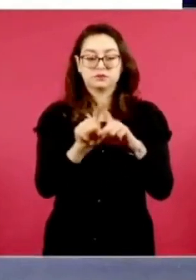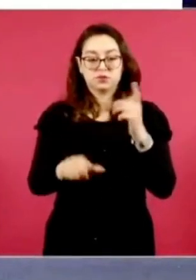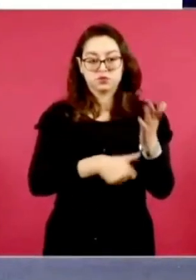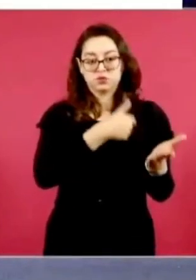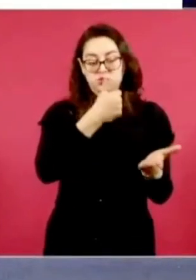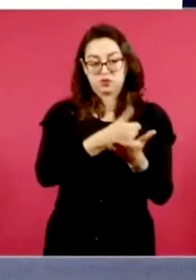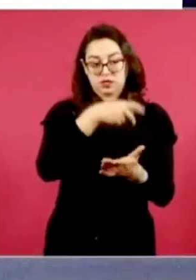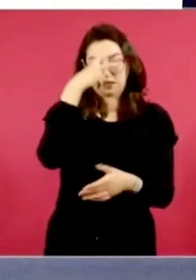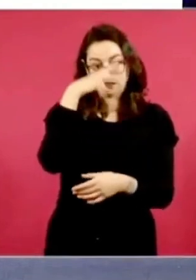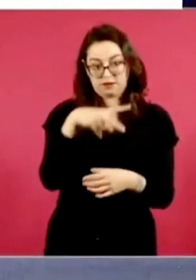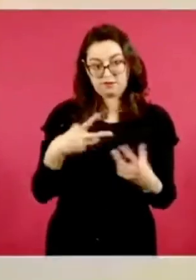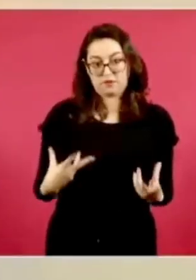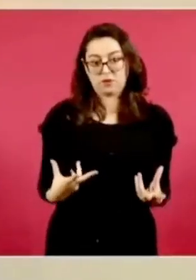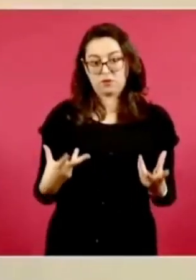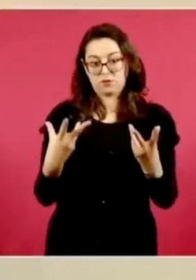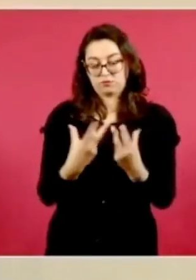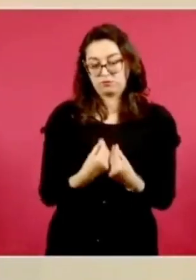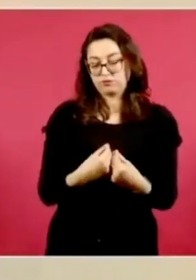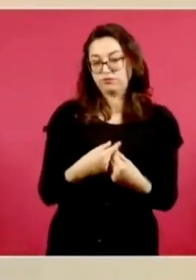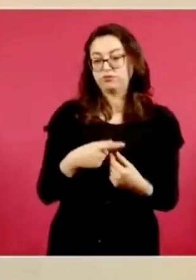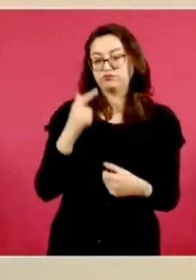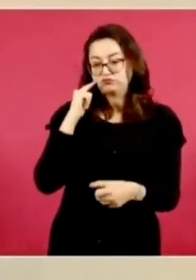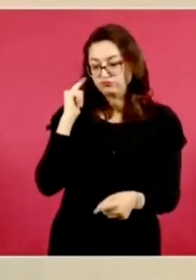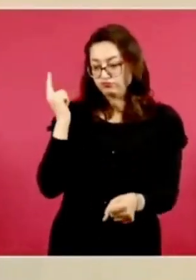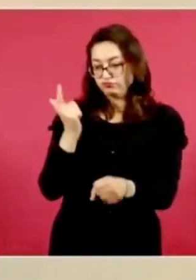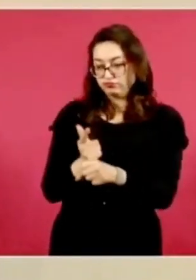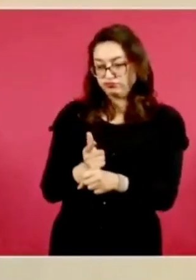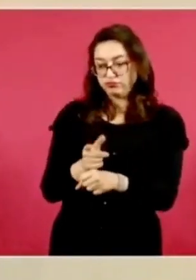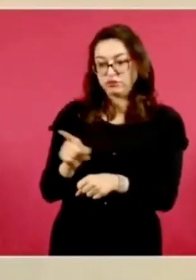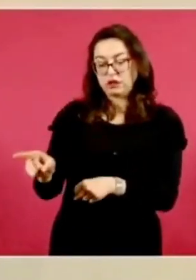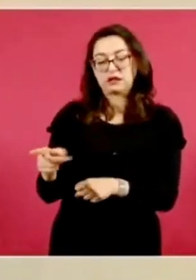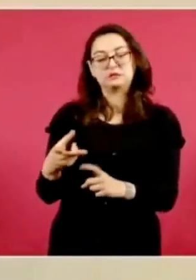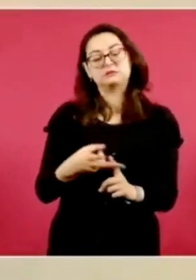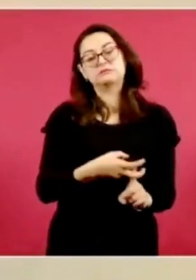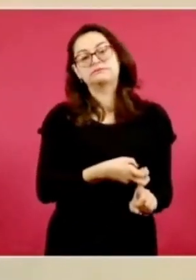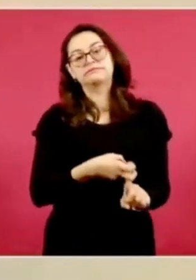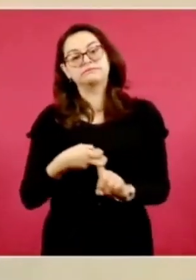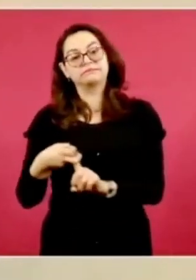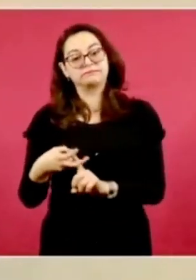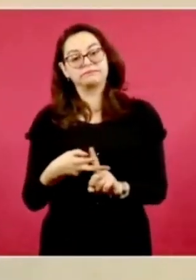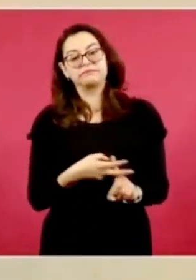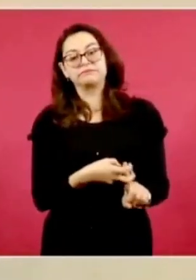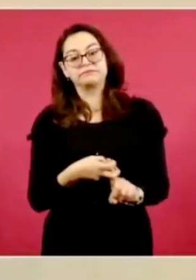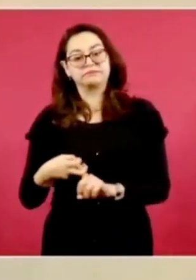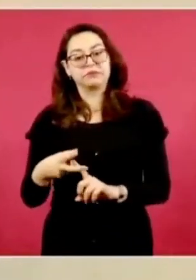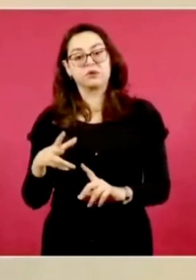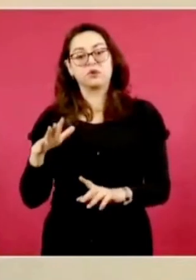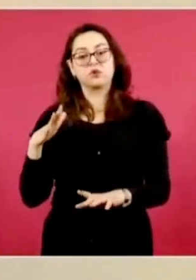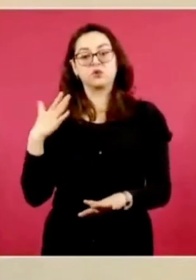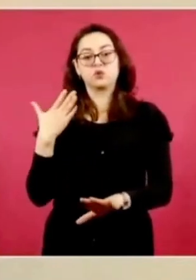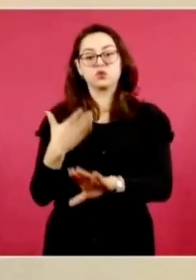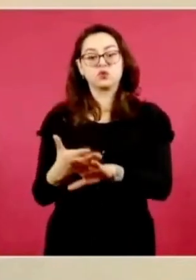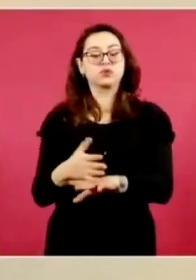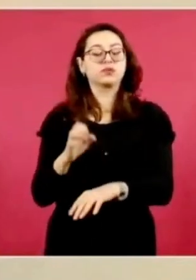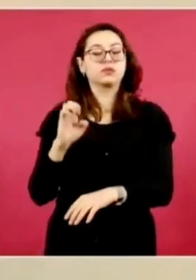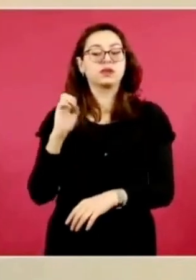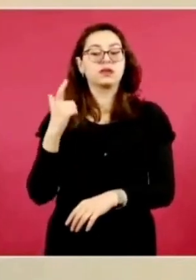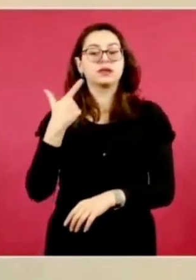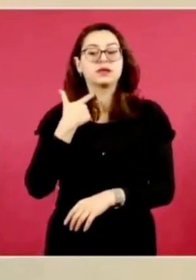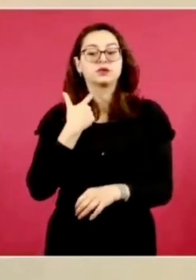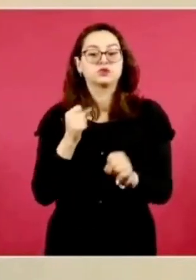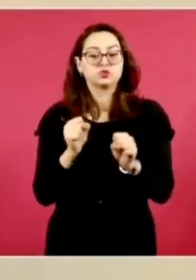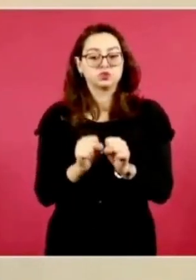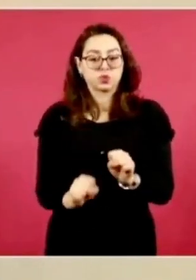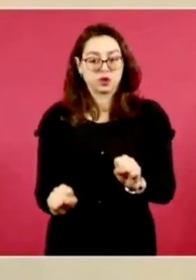cumplimentaron la orden de aprehensión en su contra por el delito de secuestro exprés cometida en contra de su ex-suegro, esto